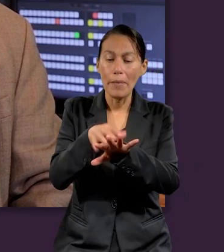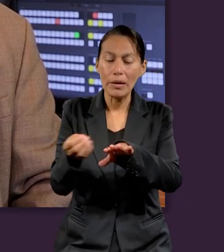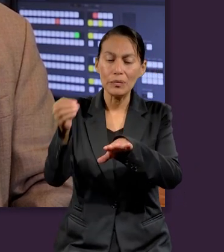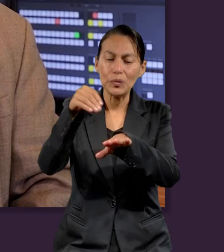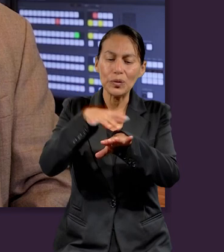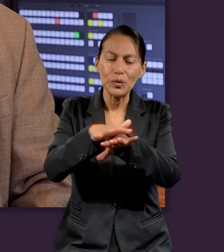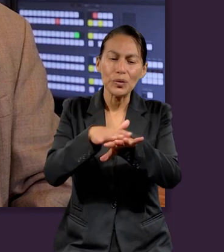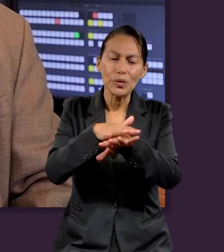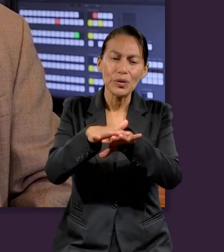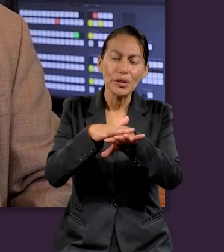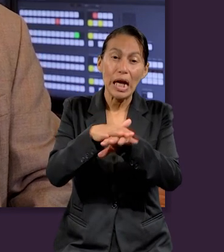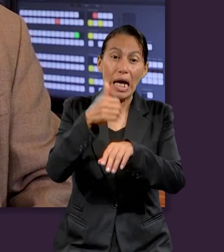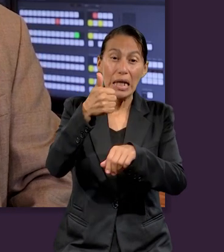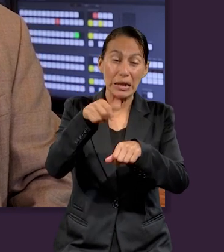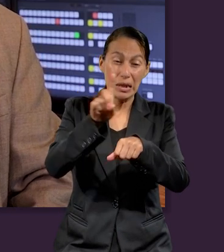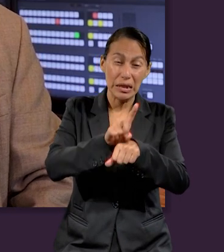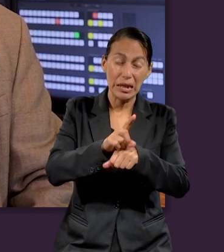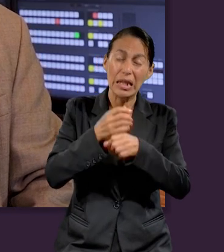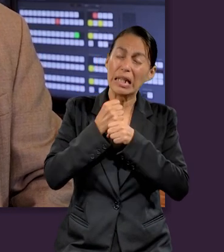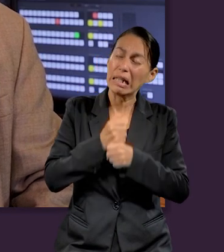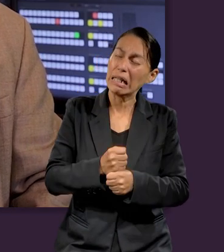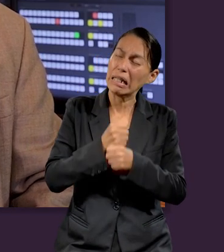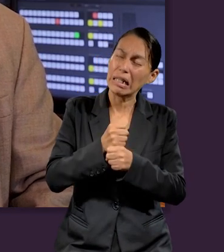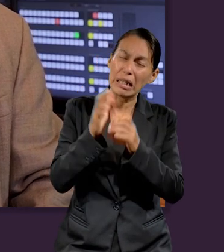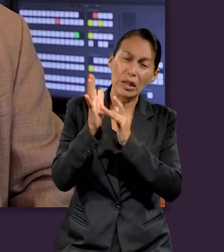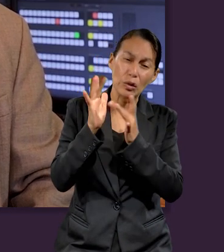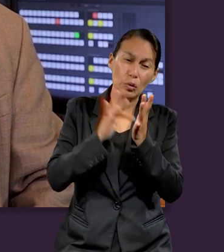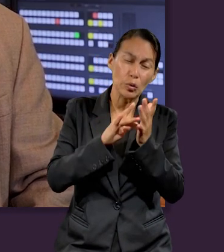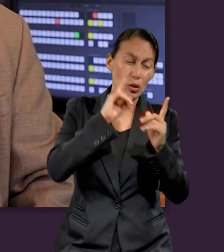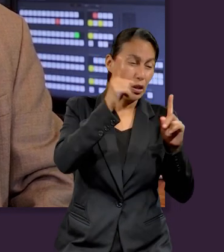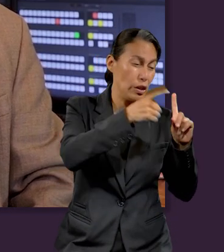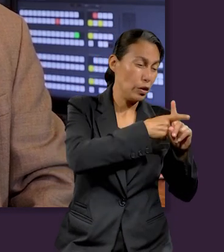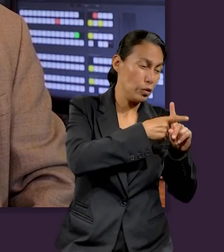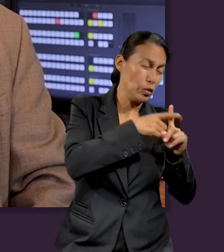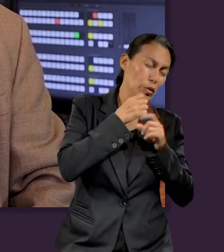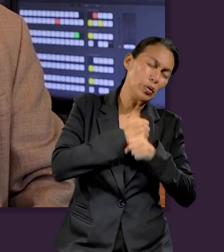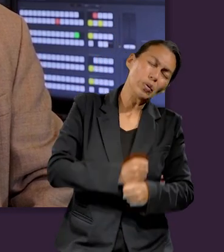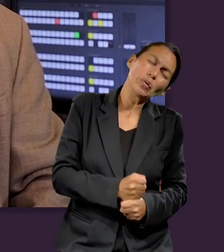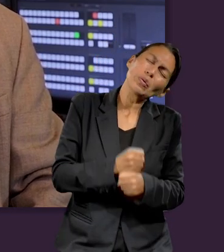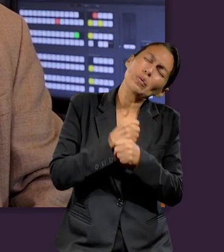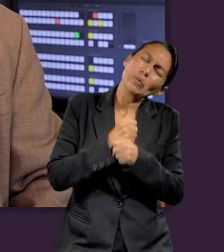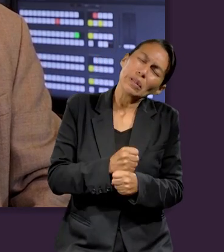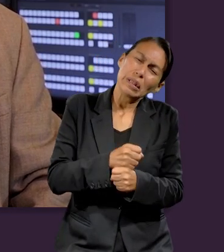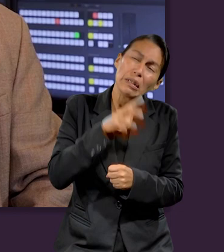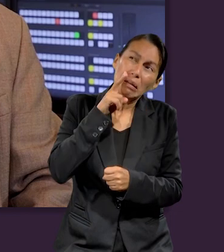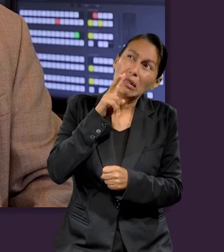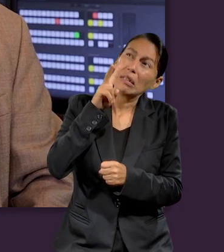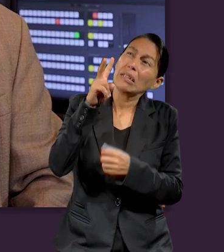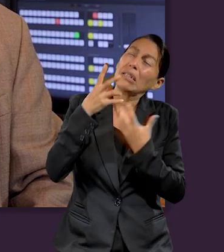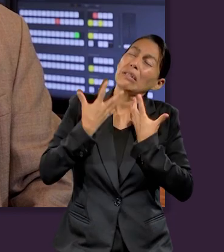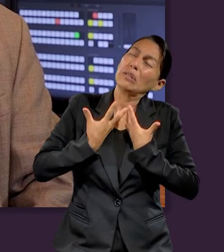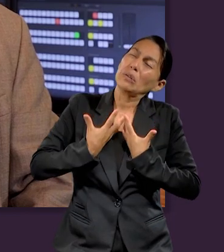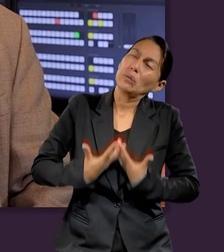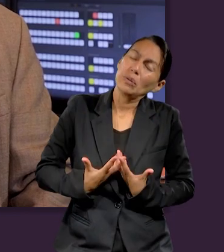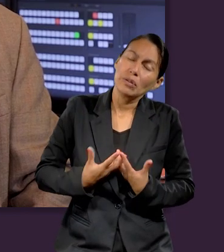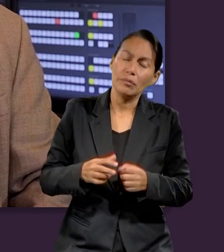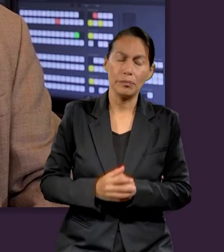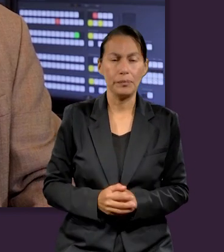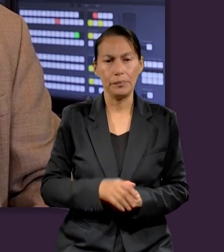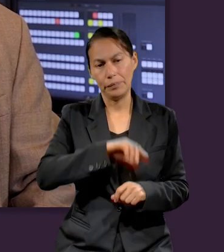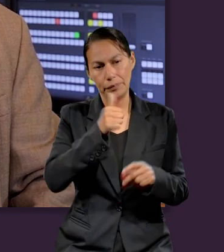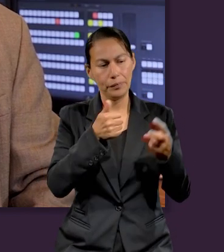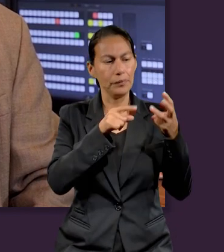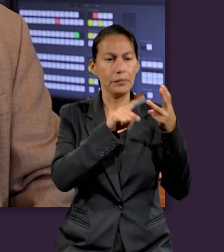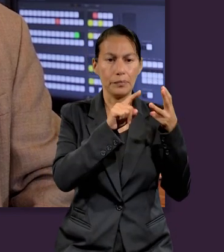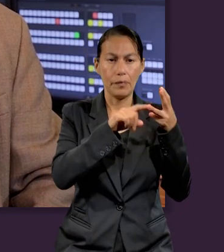caro, ungir el cuerpo de Jesús y acompañarlo durante seis horas de agonía en la cruz, mientras veía morir a su maestra.